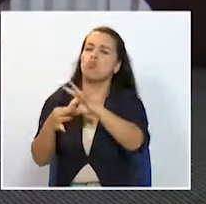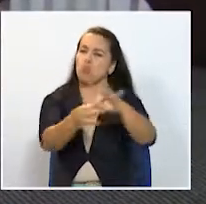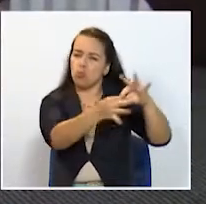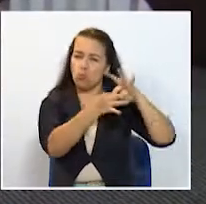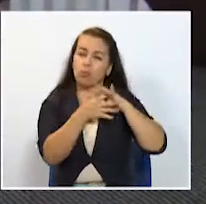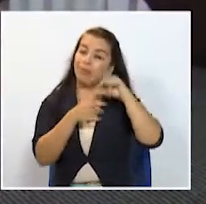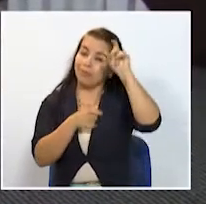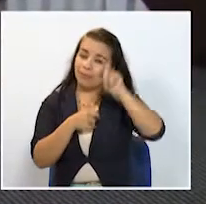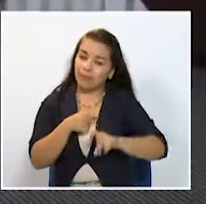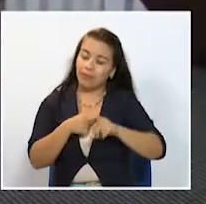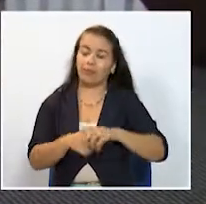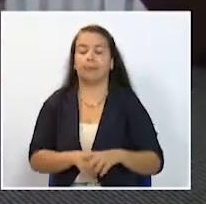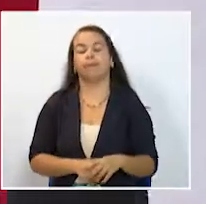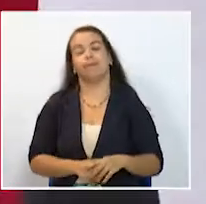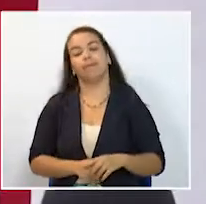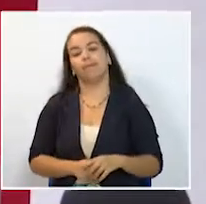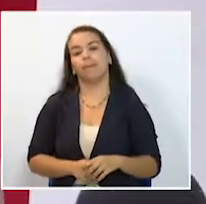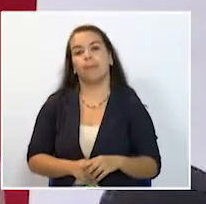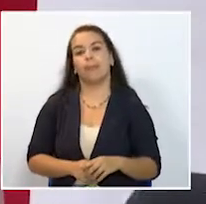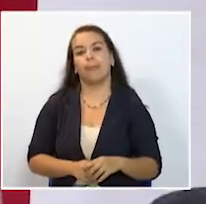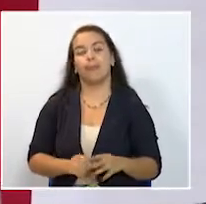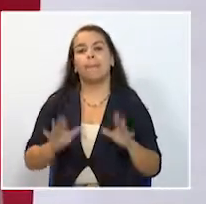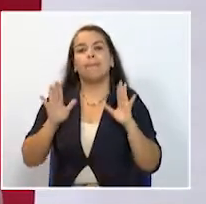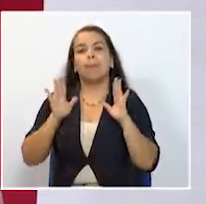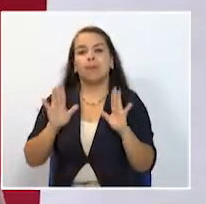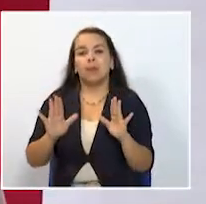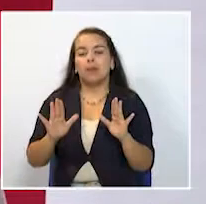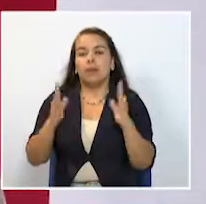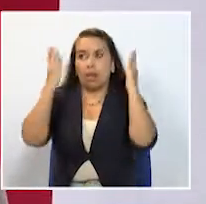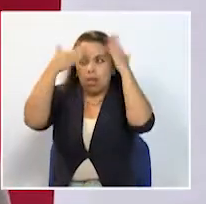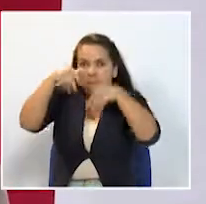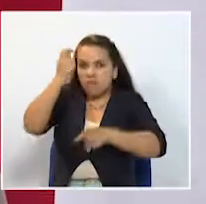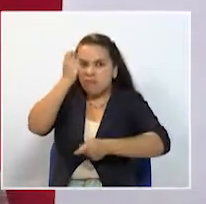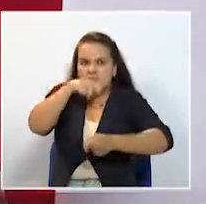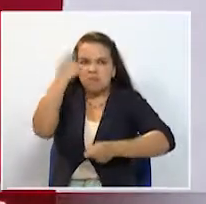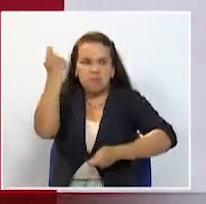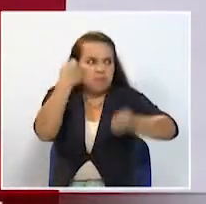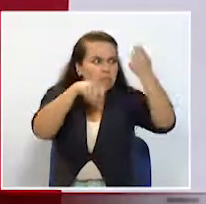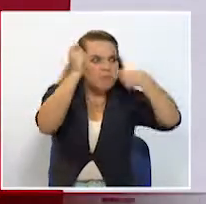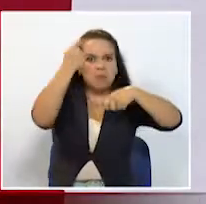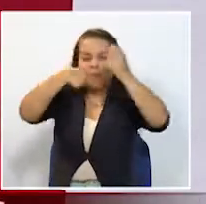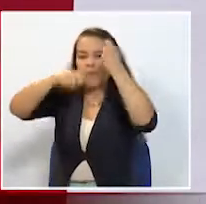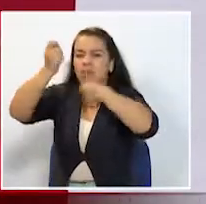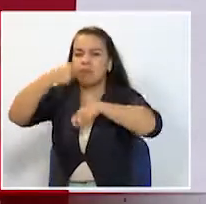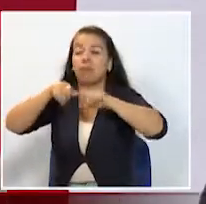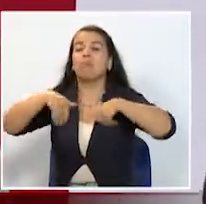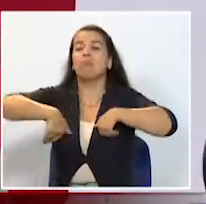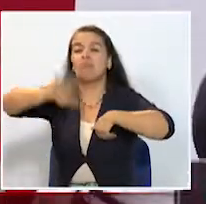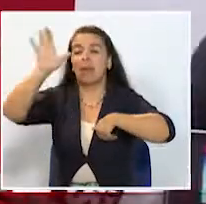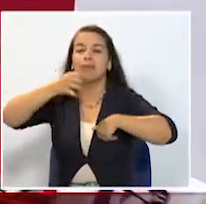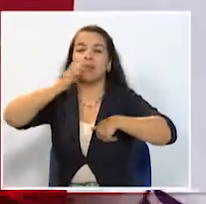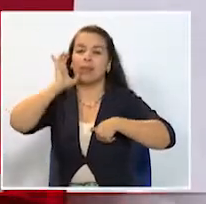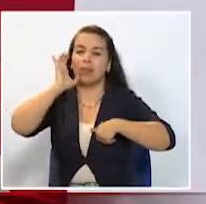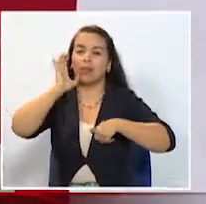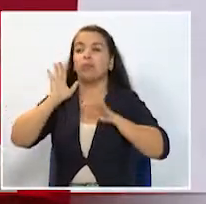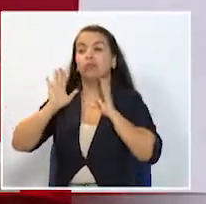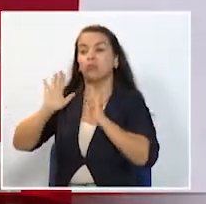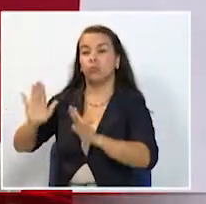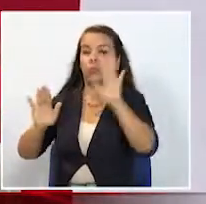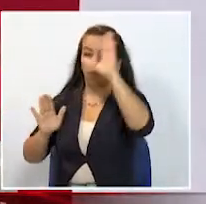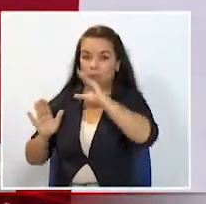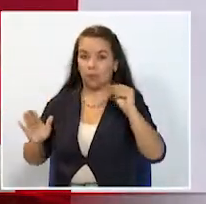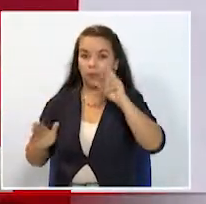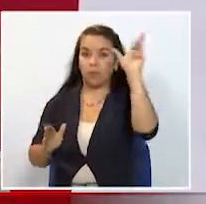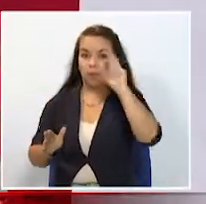este flagelo. Seguridad, microtráfico, microtráfico es un problema, menos en el departamento de Caldas, pero lo que es Quindío y